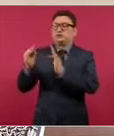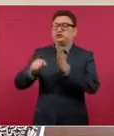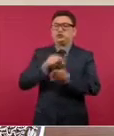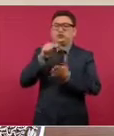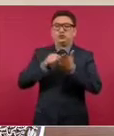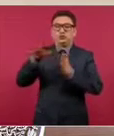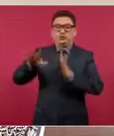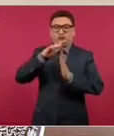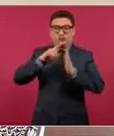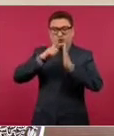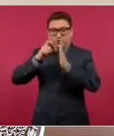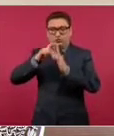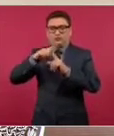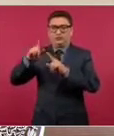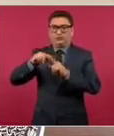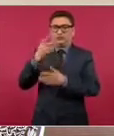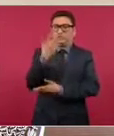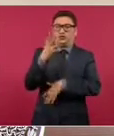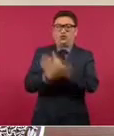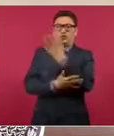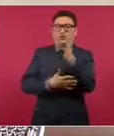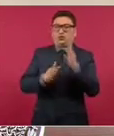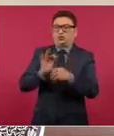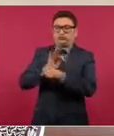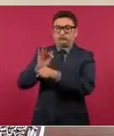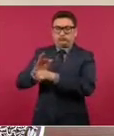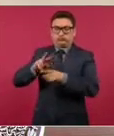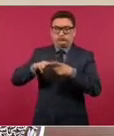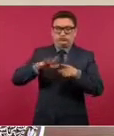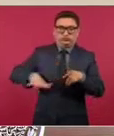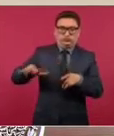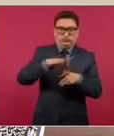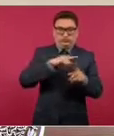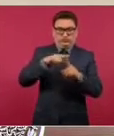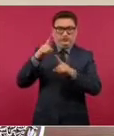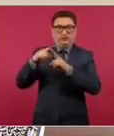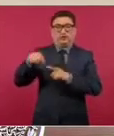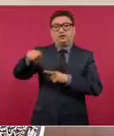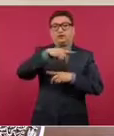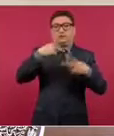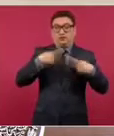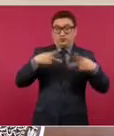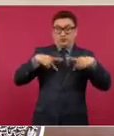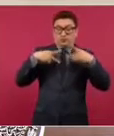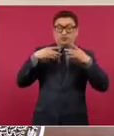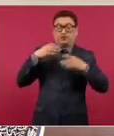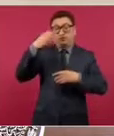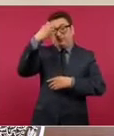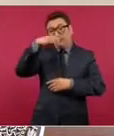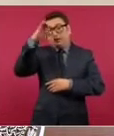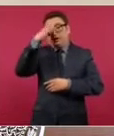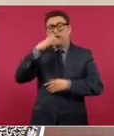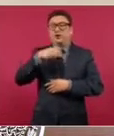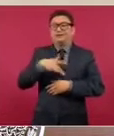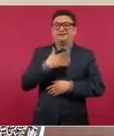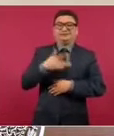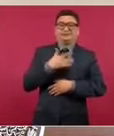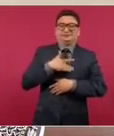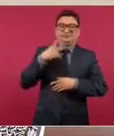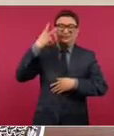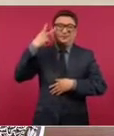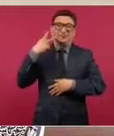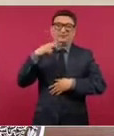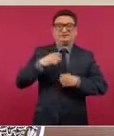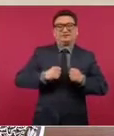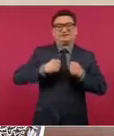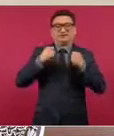y áreas naturales protegidas. Para garantizar experiencias de viajes seguras y tranquilas, en toda la ruta